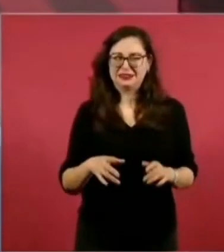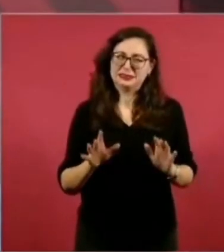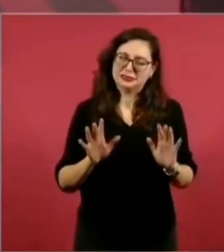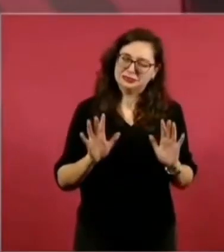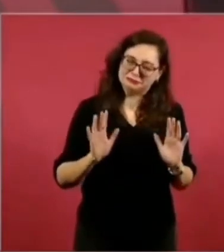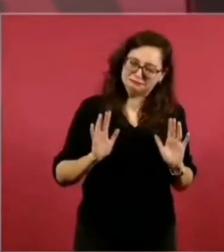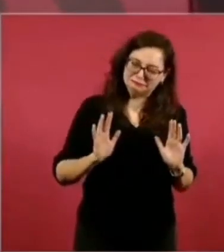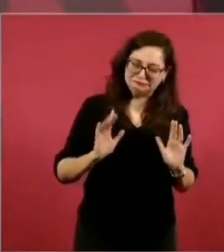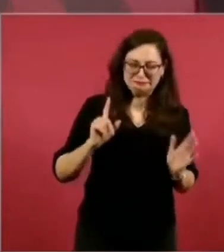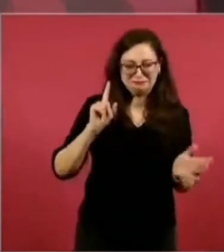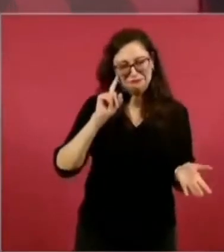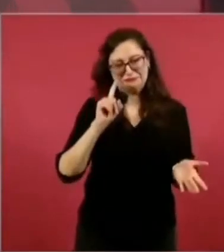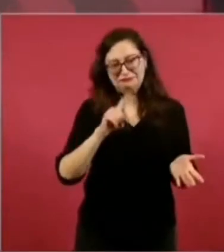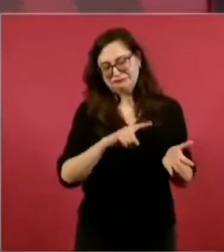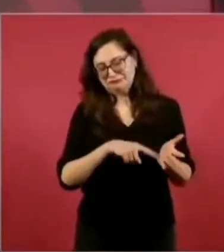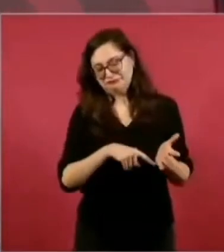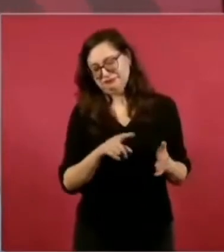pasado.